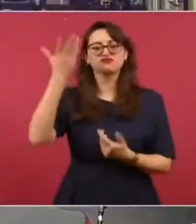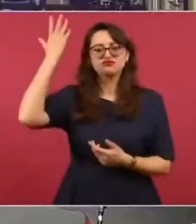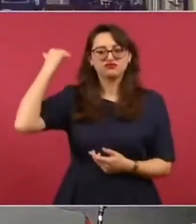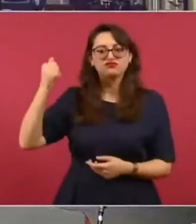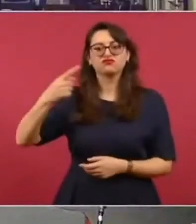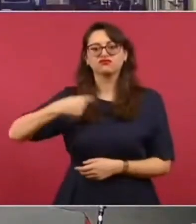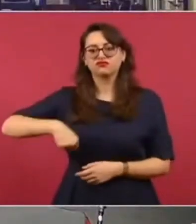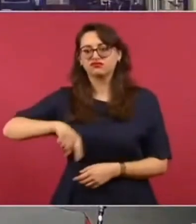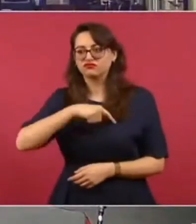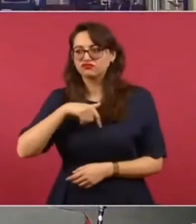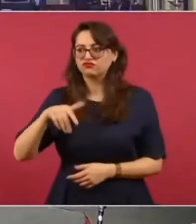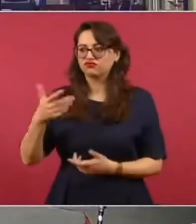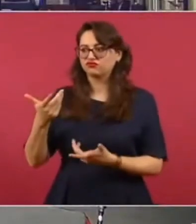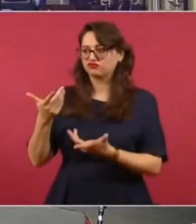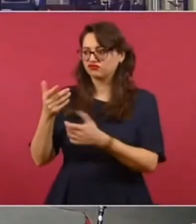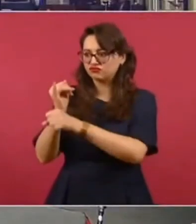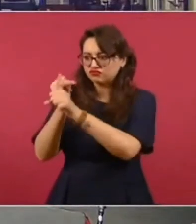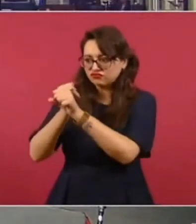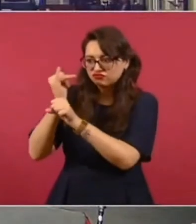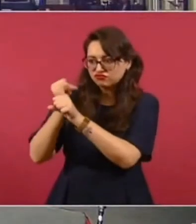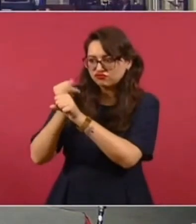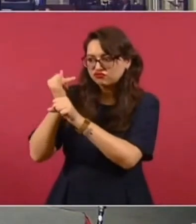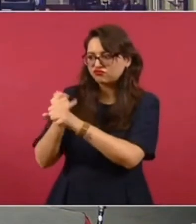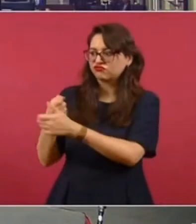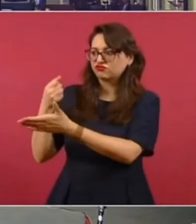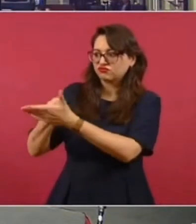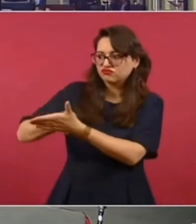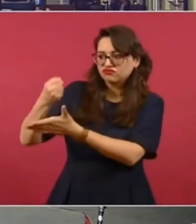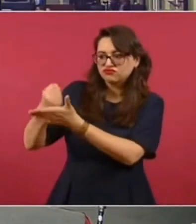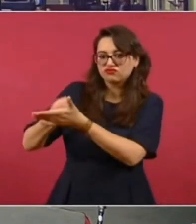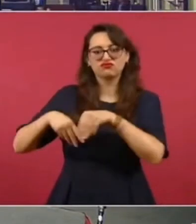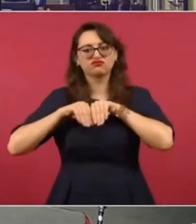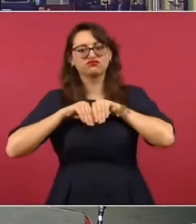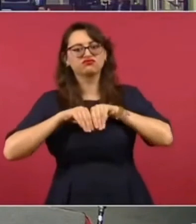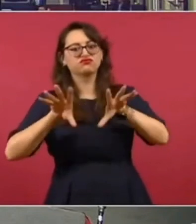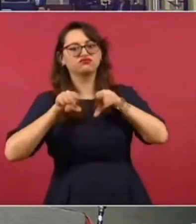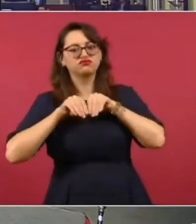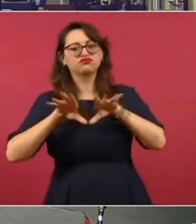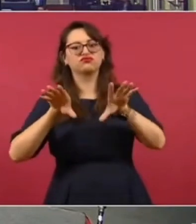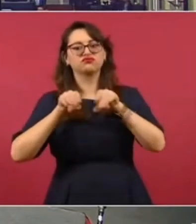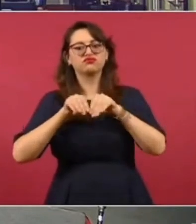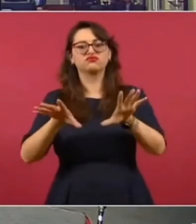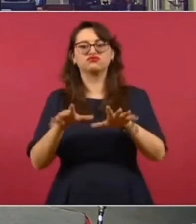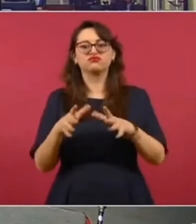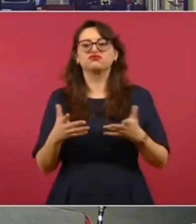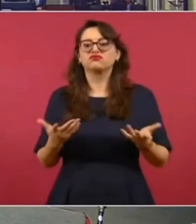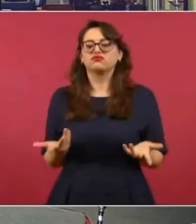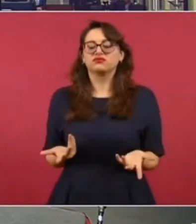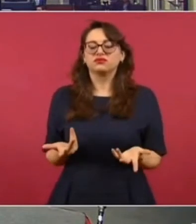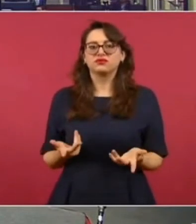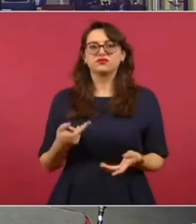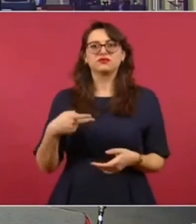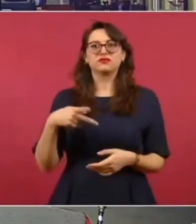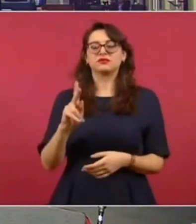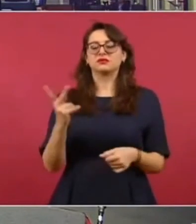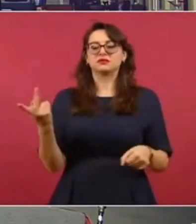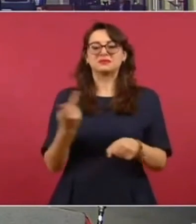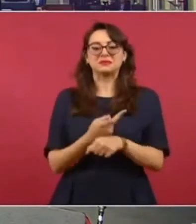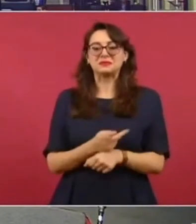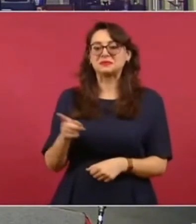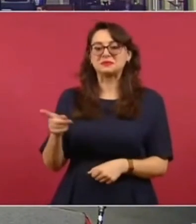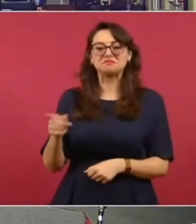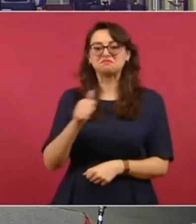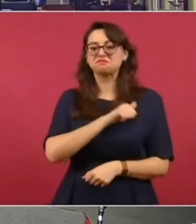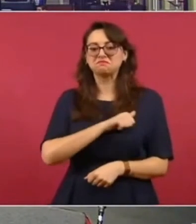publicando esto y parecía que desde el alcalde no pasaba